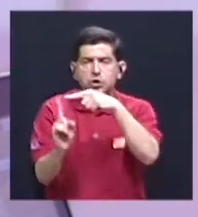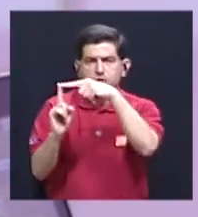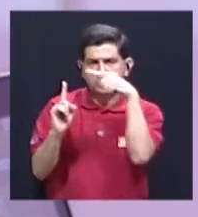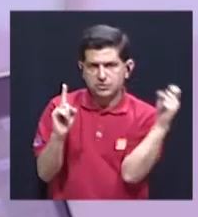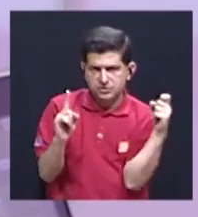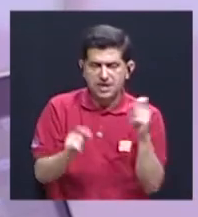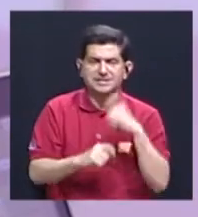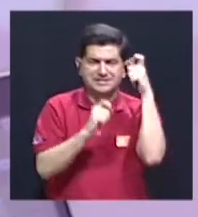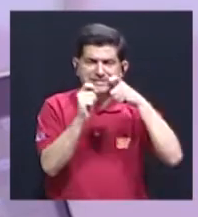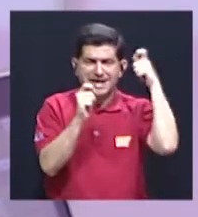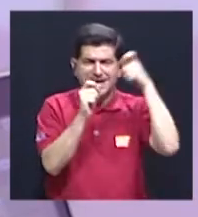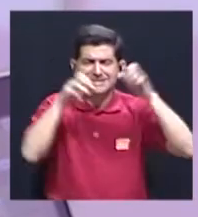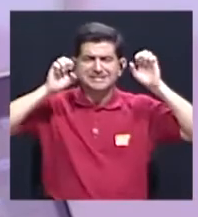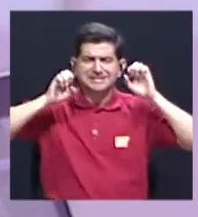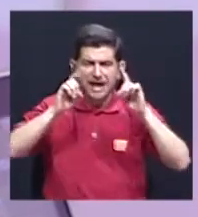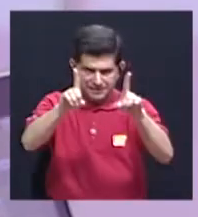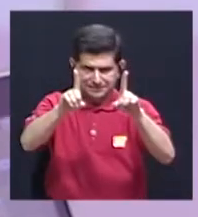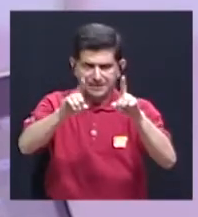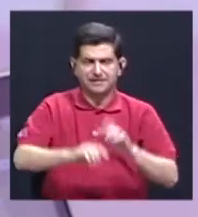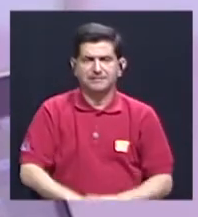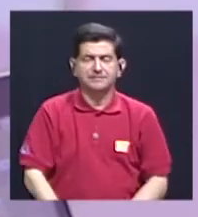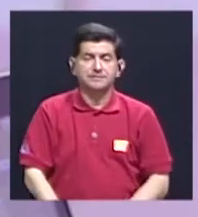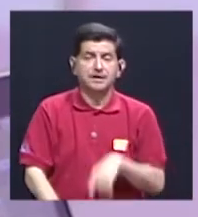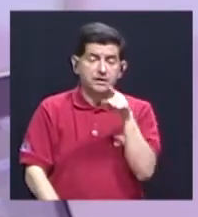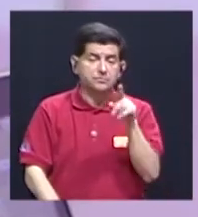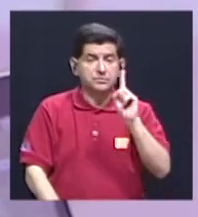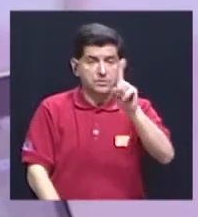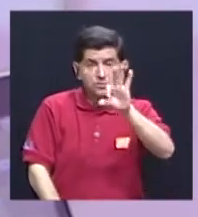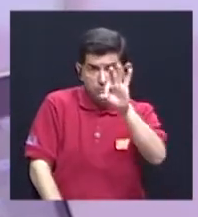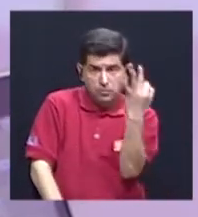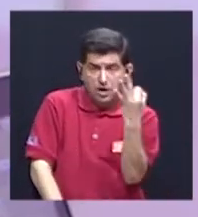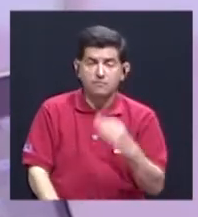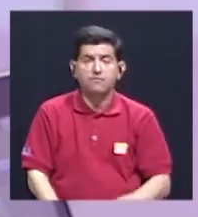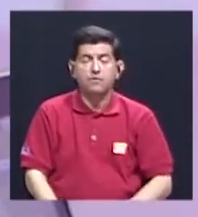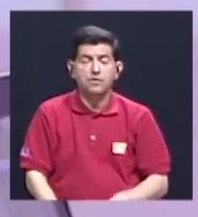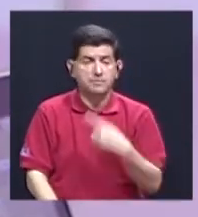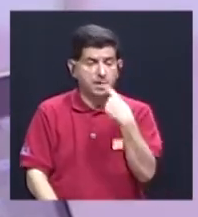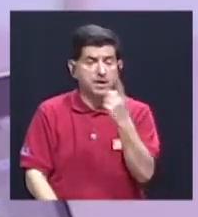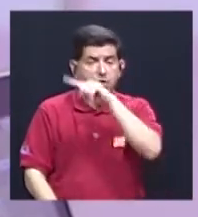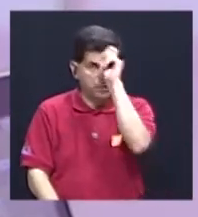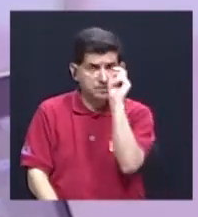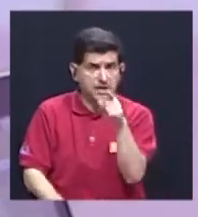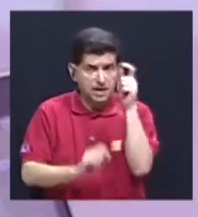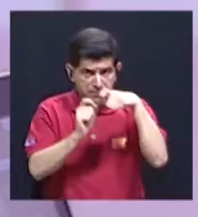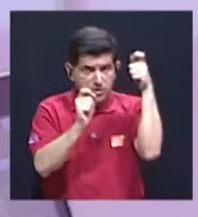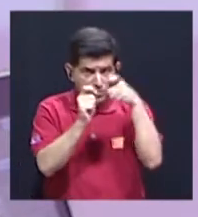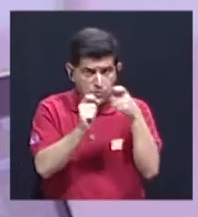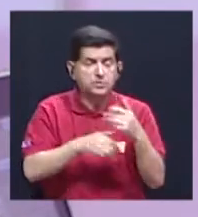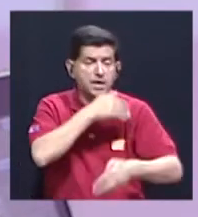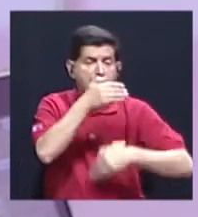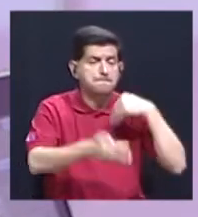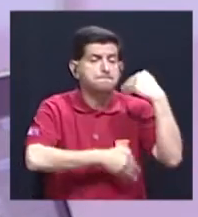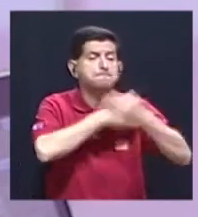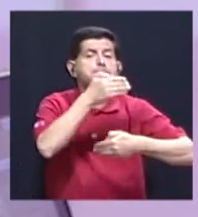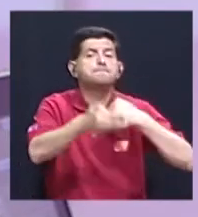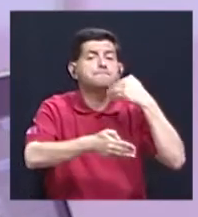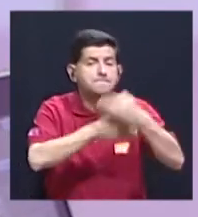lo específicamente educativo, que ustedes de alguna manera lo aluden en su pregunta, en el proceso